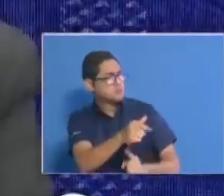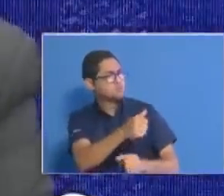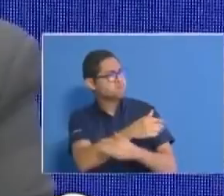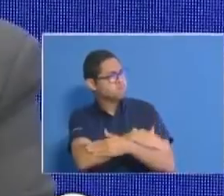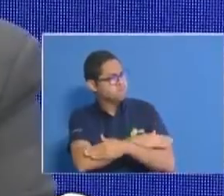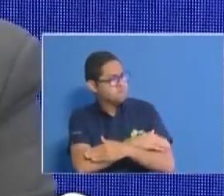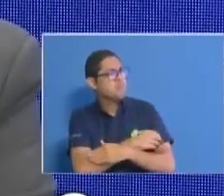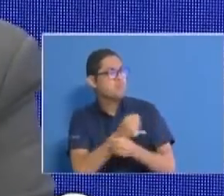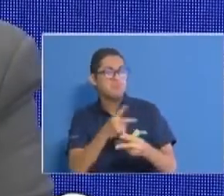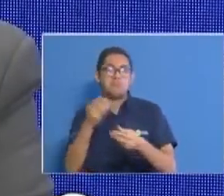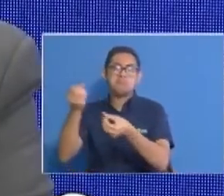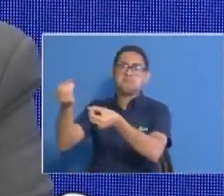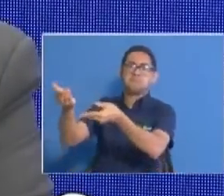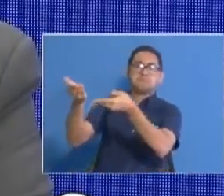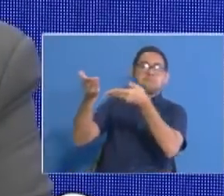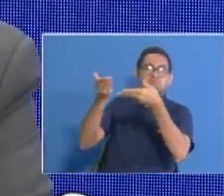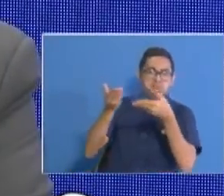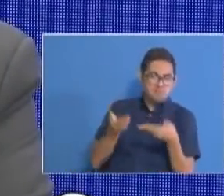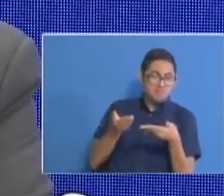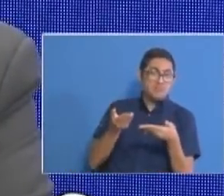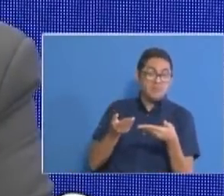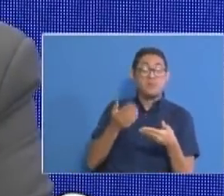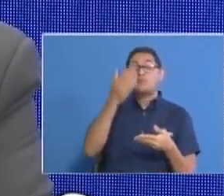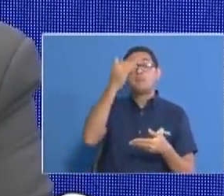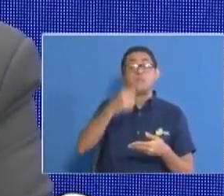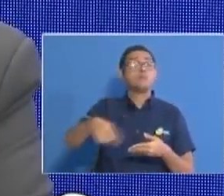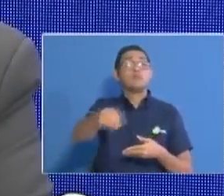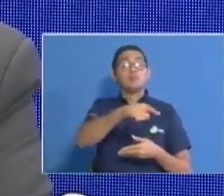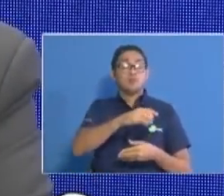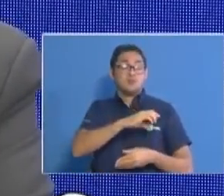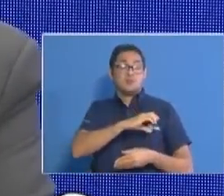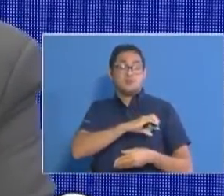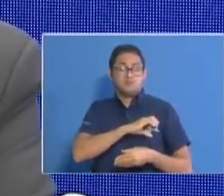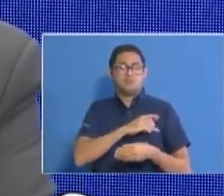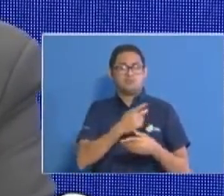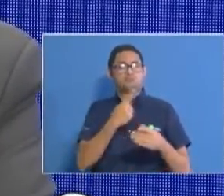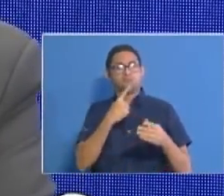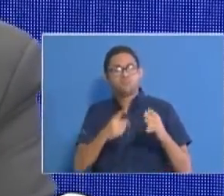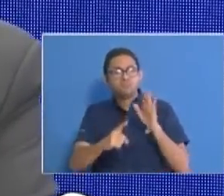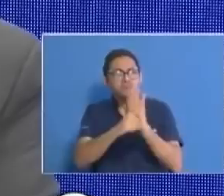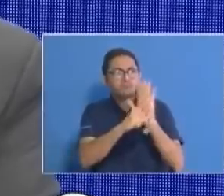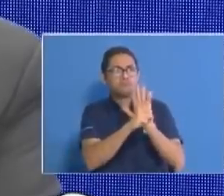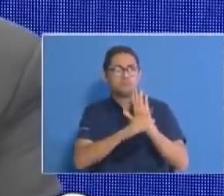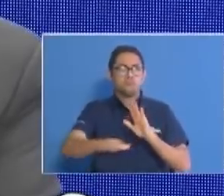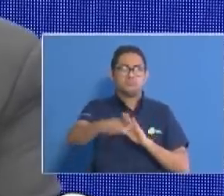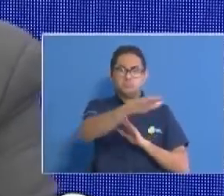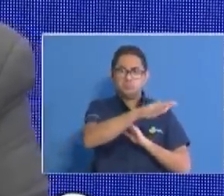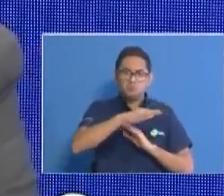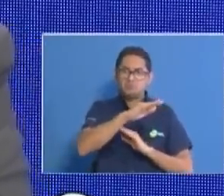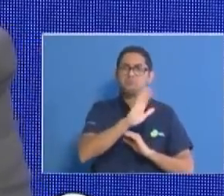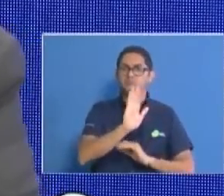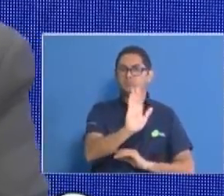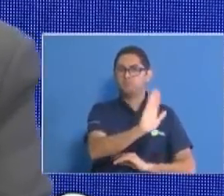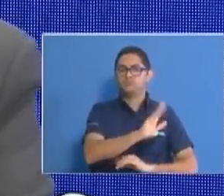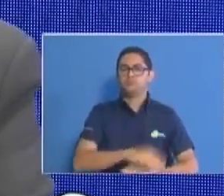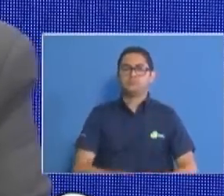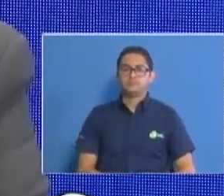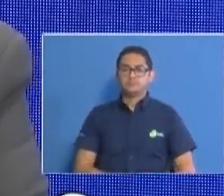y lo principal garantizar así también el derecho de todos los ciudadanos panameños